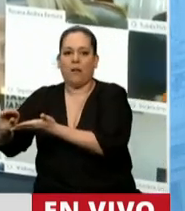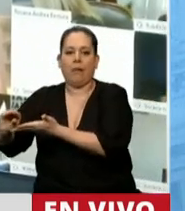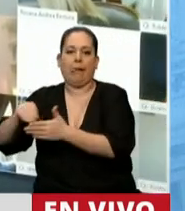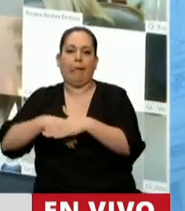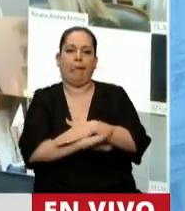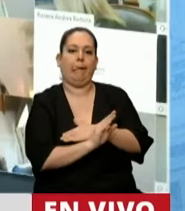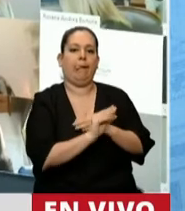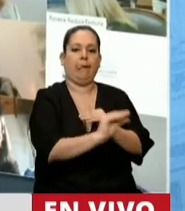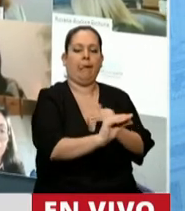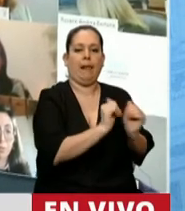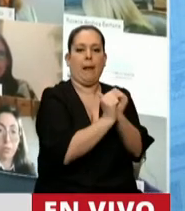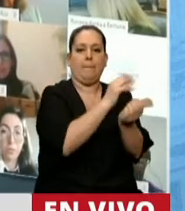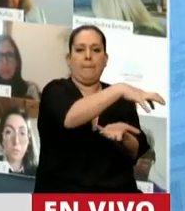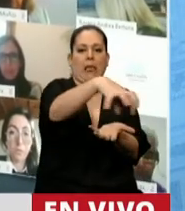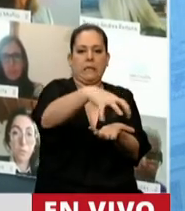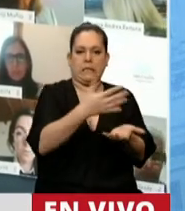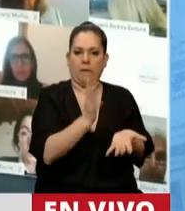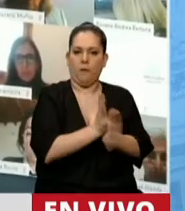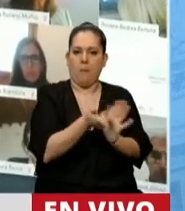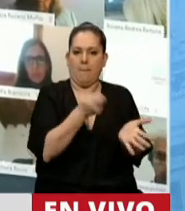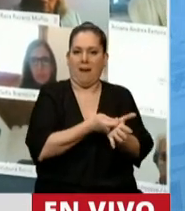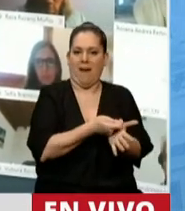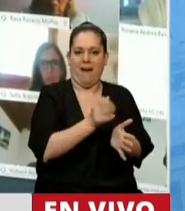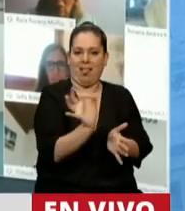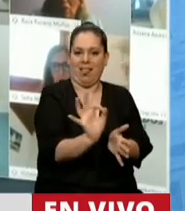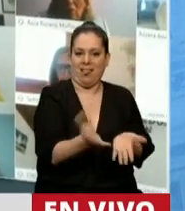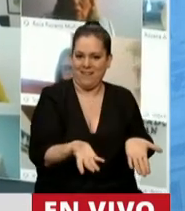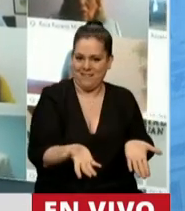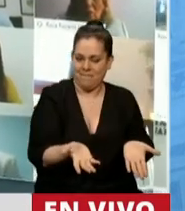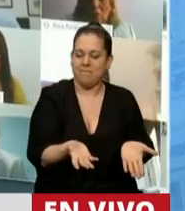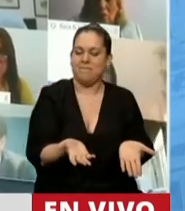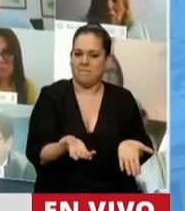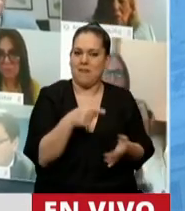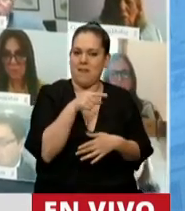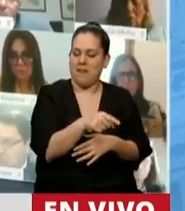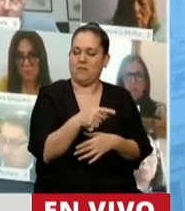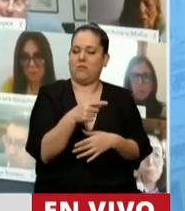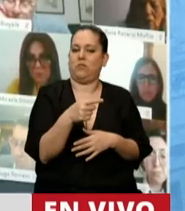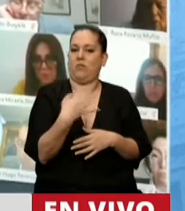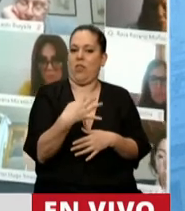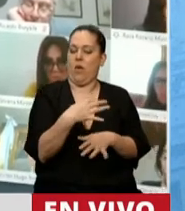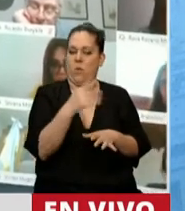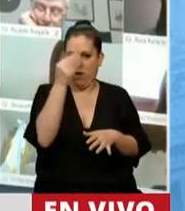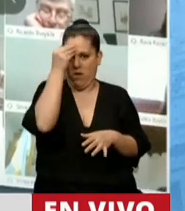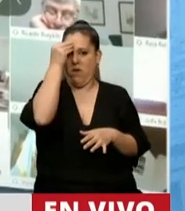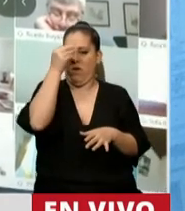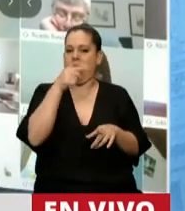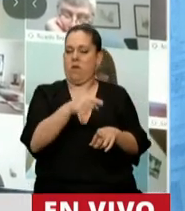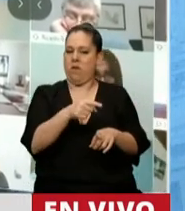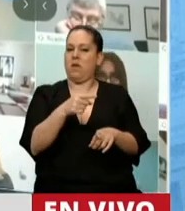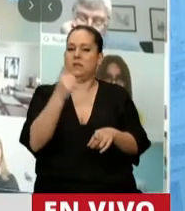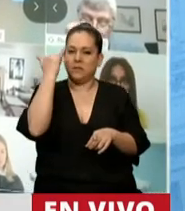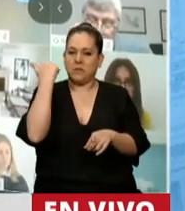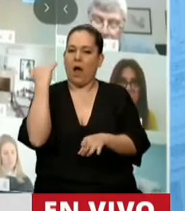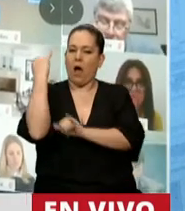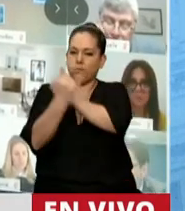nosotros, señor presidente, es inadmisible. La señal que estamos dando, ya lo decía el diputado Pastori, pero